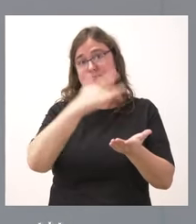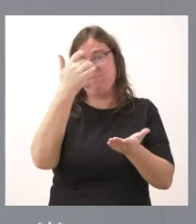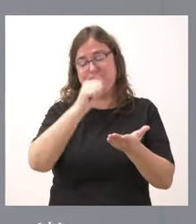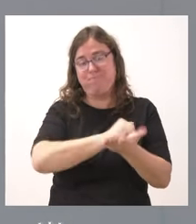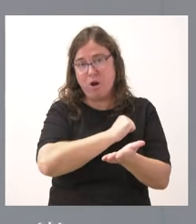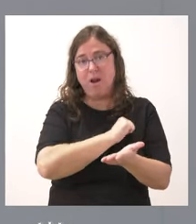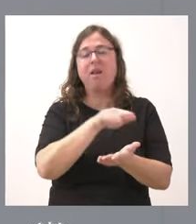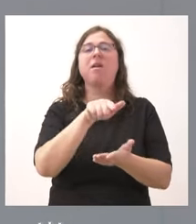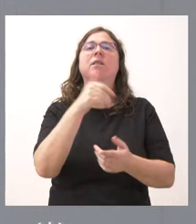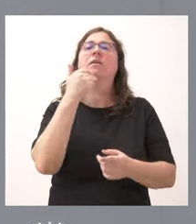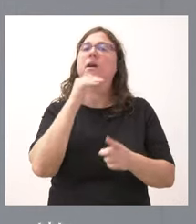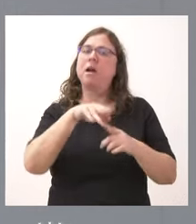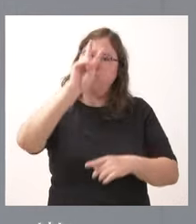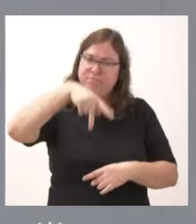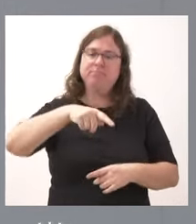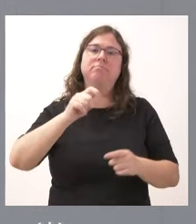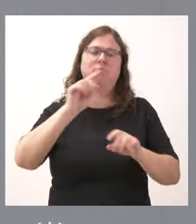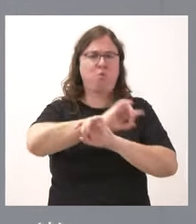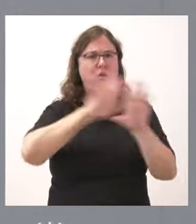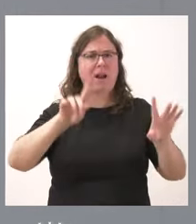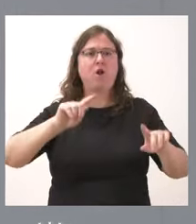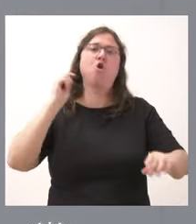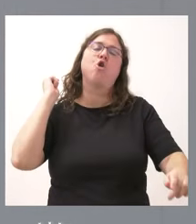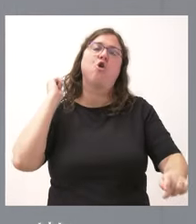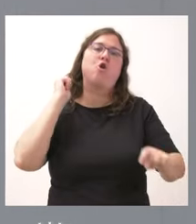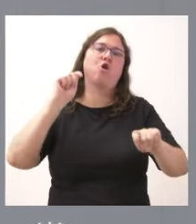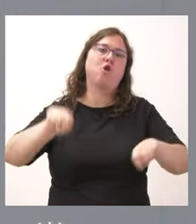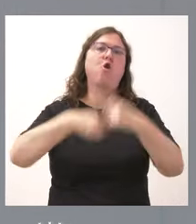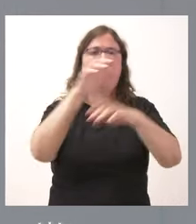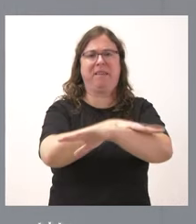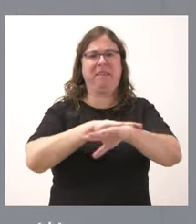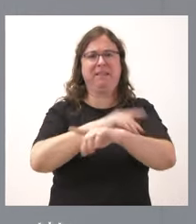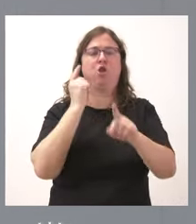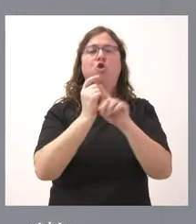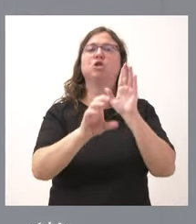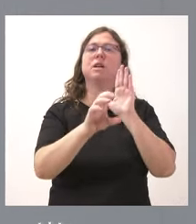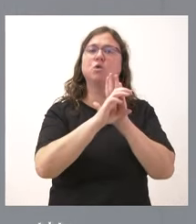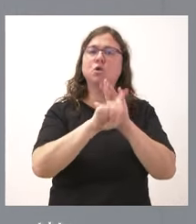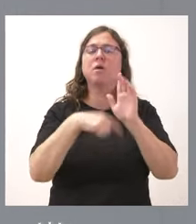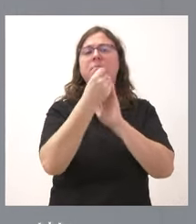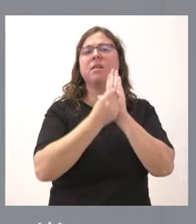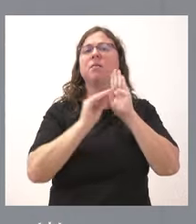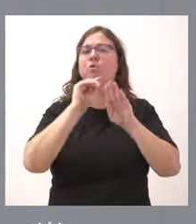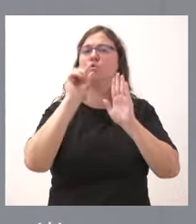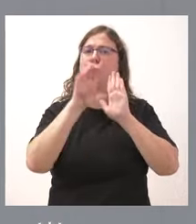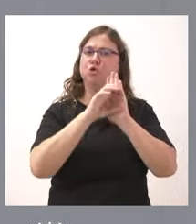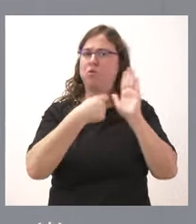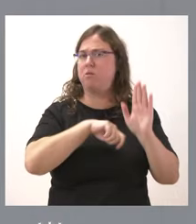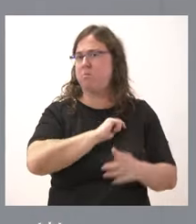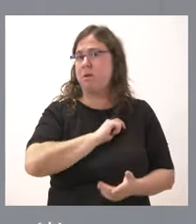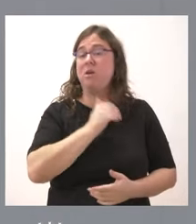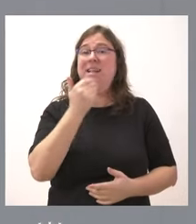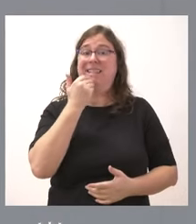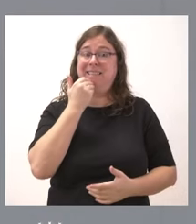golpe de Estado contra la Constitución española y contra los principios constitucionales que la Constitución defende. Y, por tanto, en la medida en que una